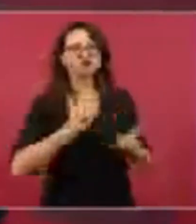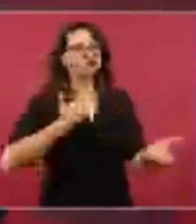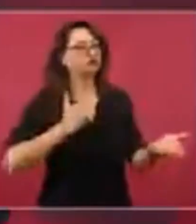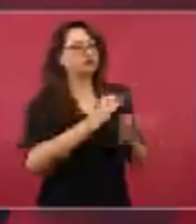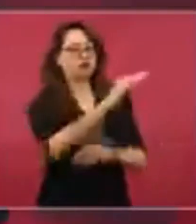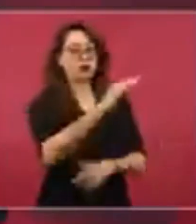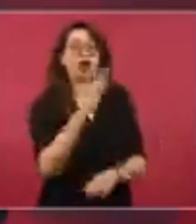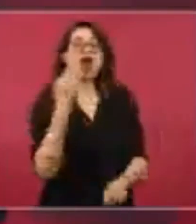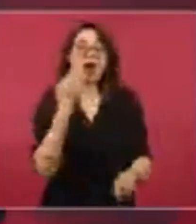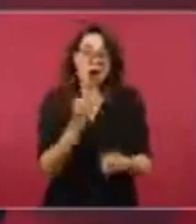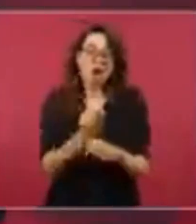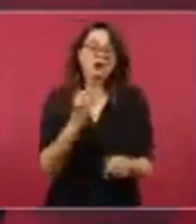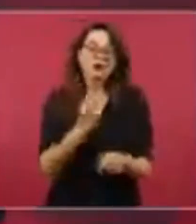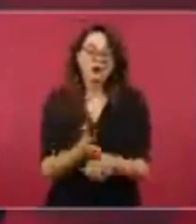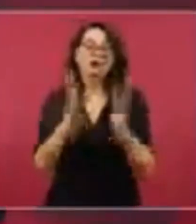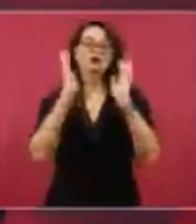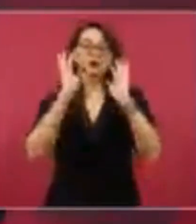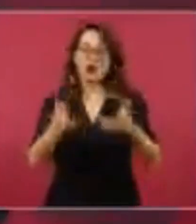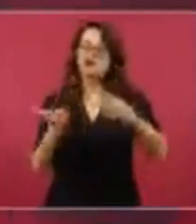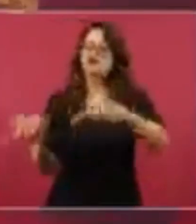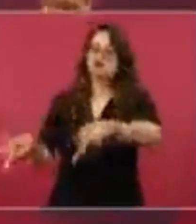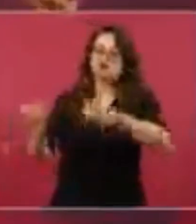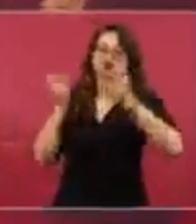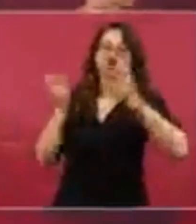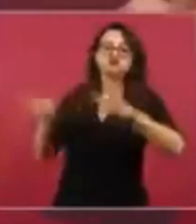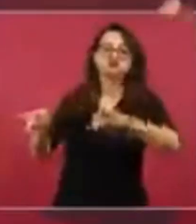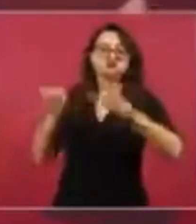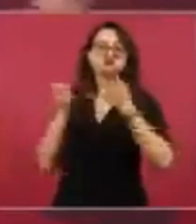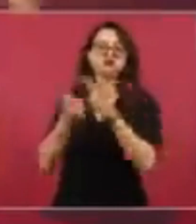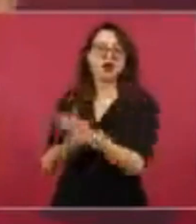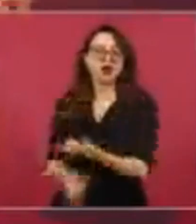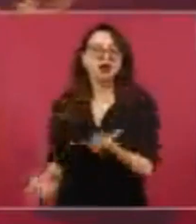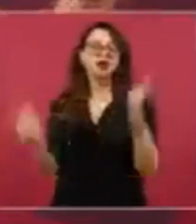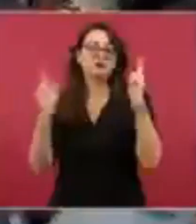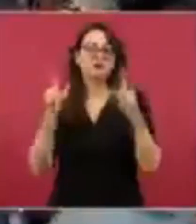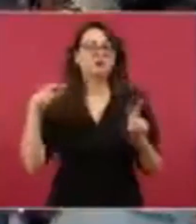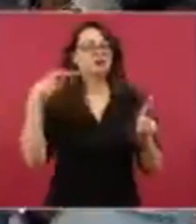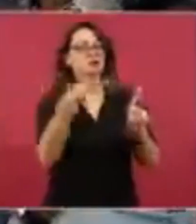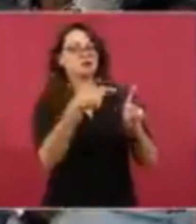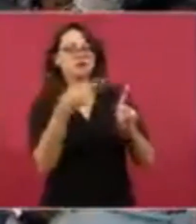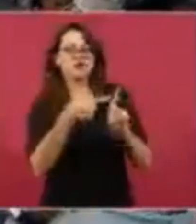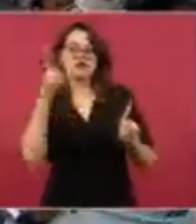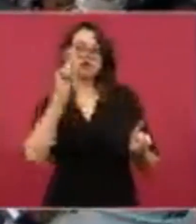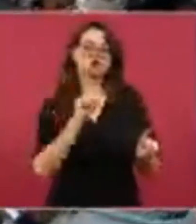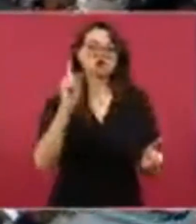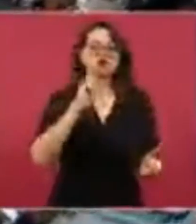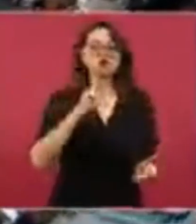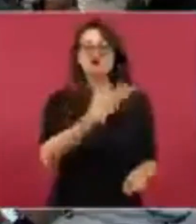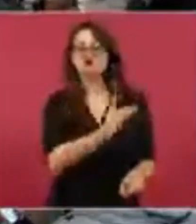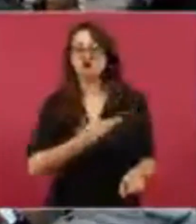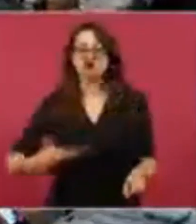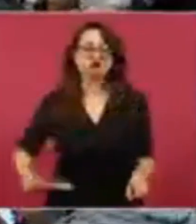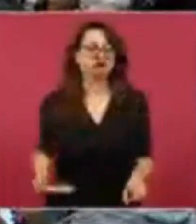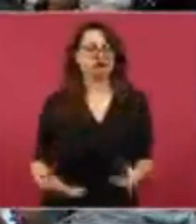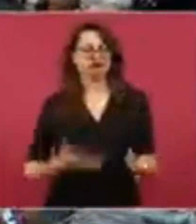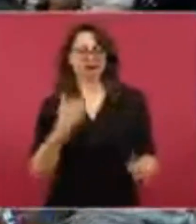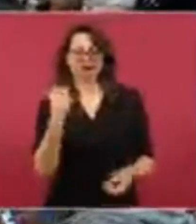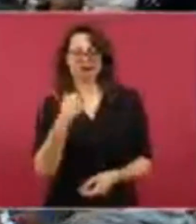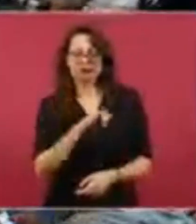lo están haciendo. Y esta señora, con todo respeto,